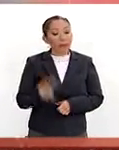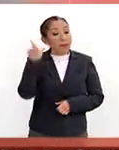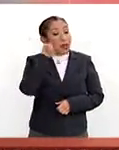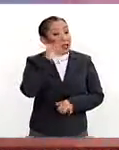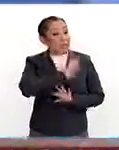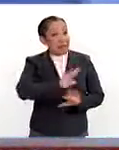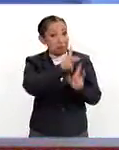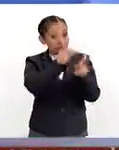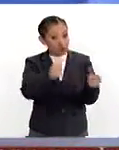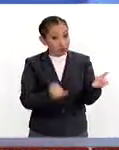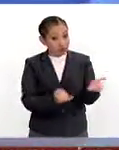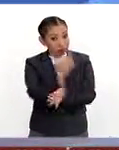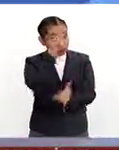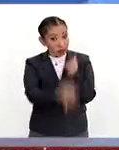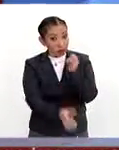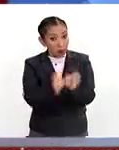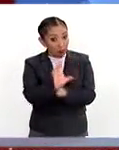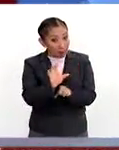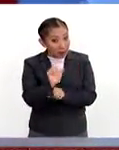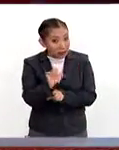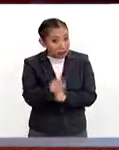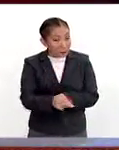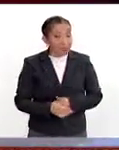tendremos ya la paz definitiva en Colombia?